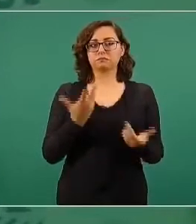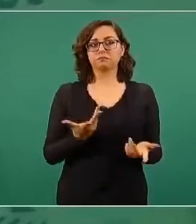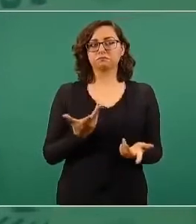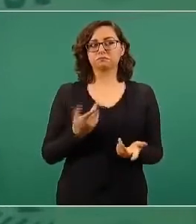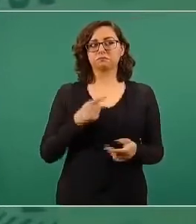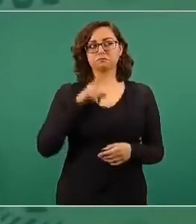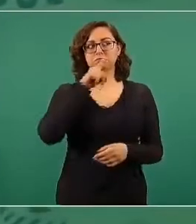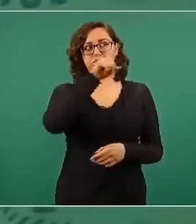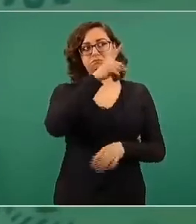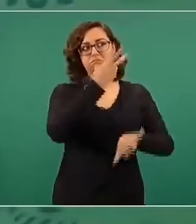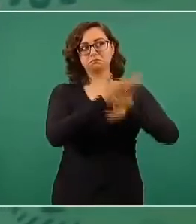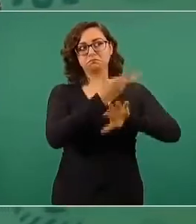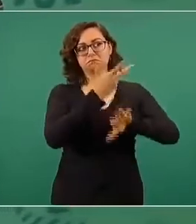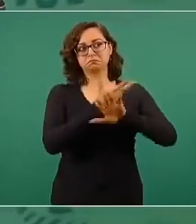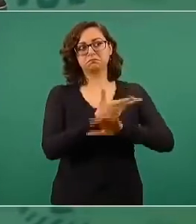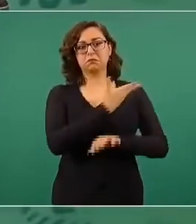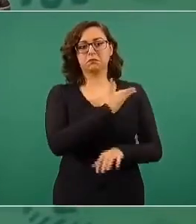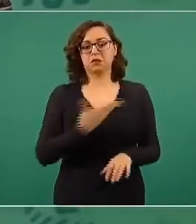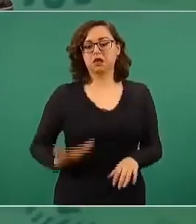haya decidido